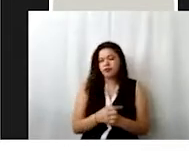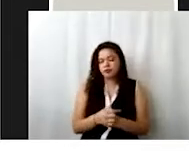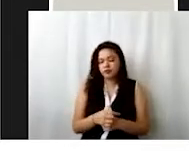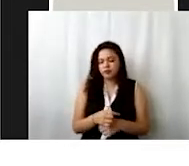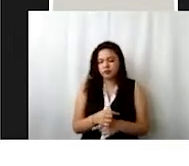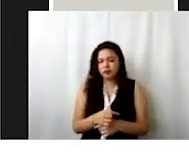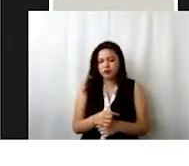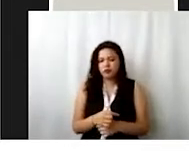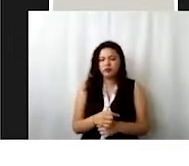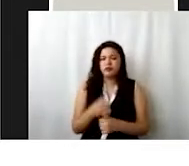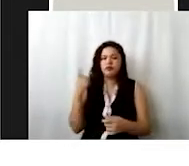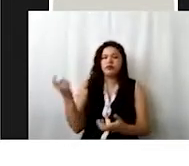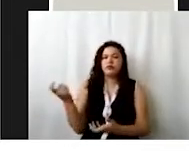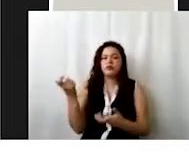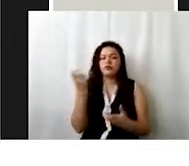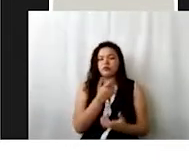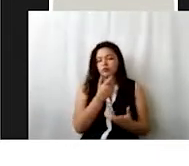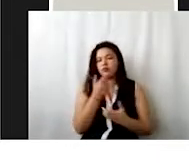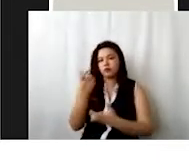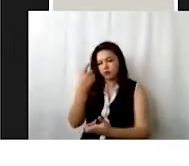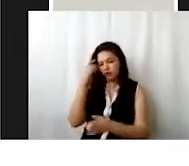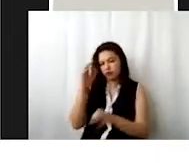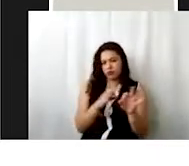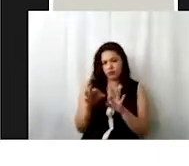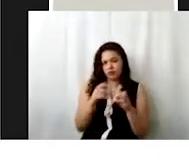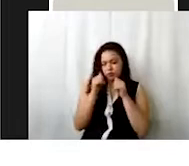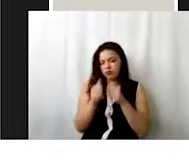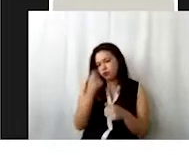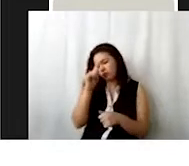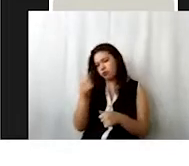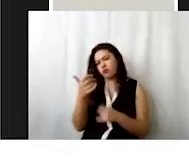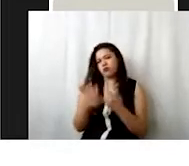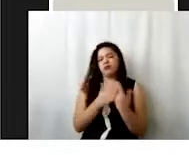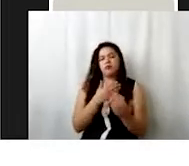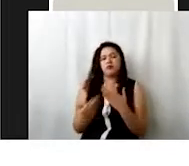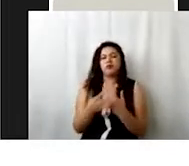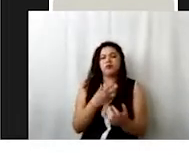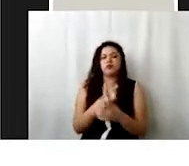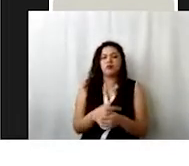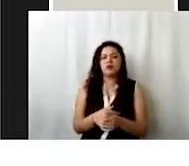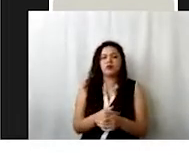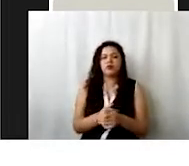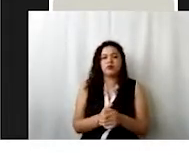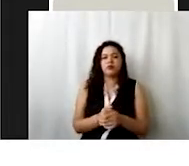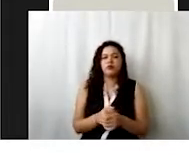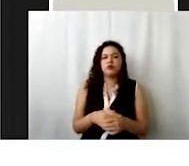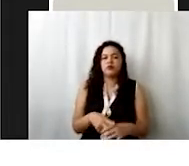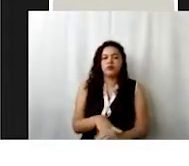designado para la labor asistencial para otras acciones. Ahí se especifica muy claramente